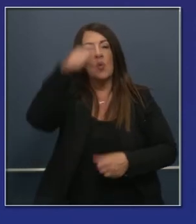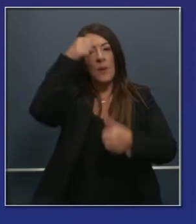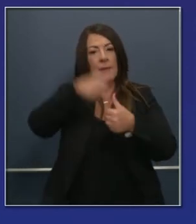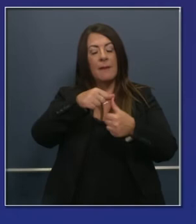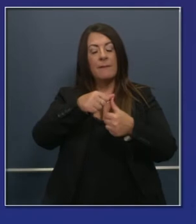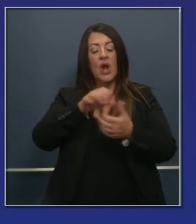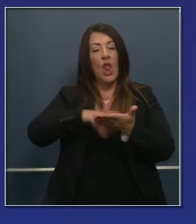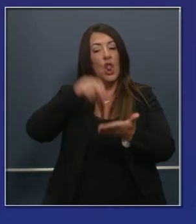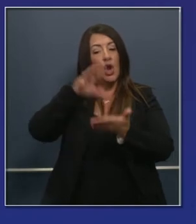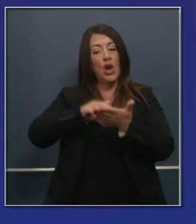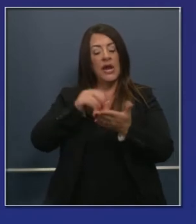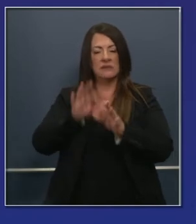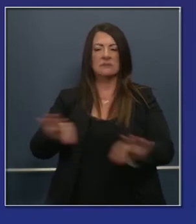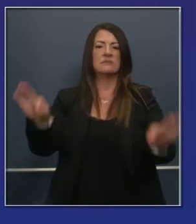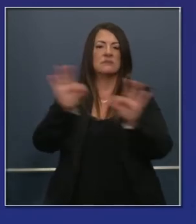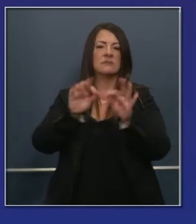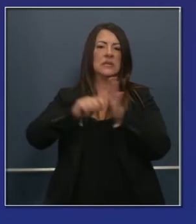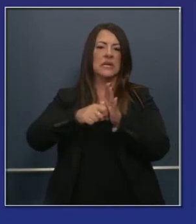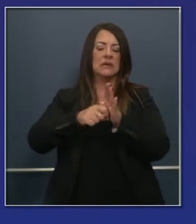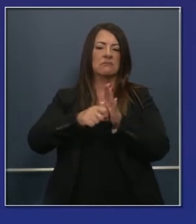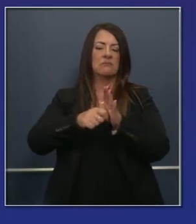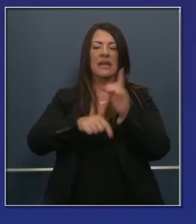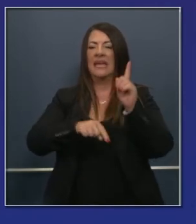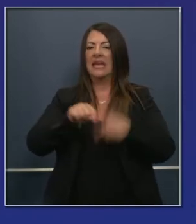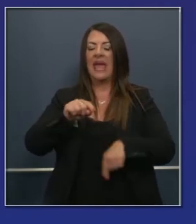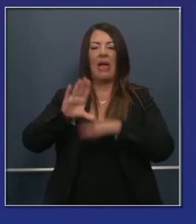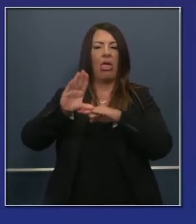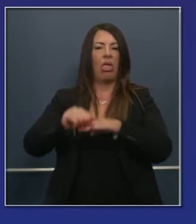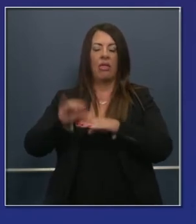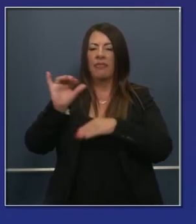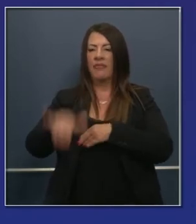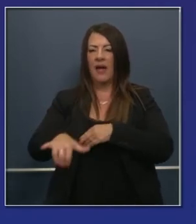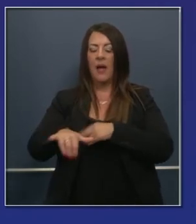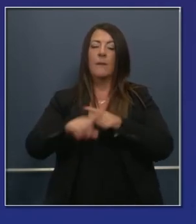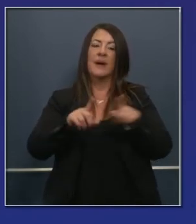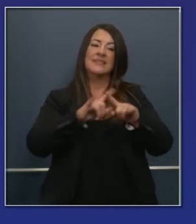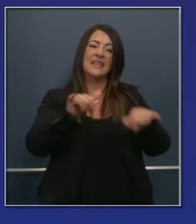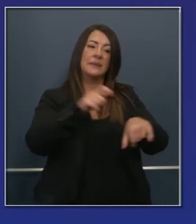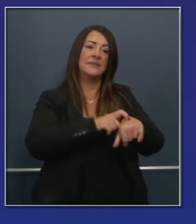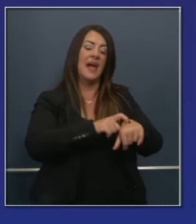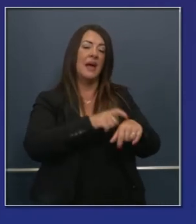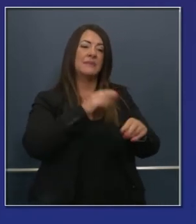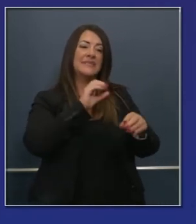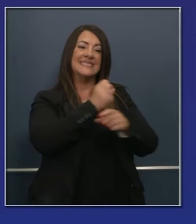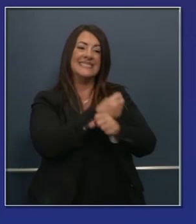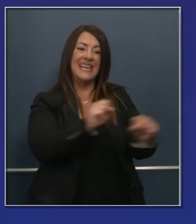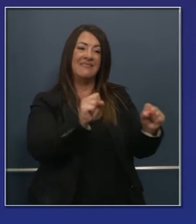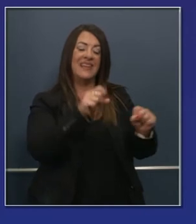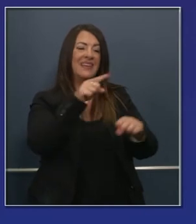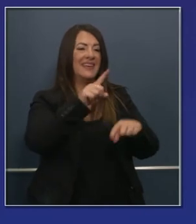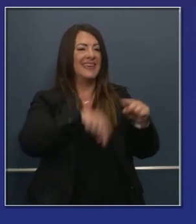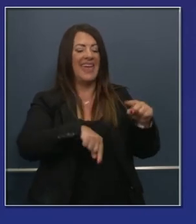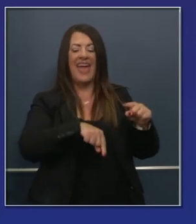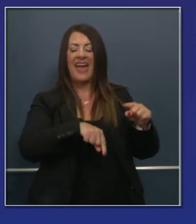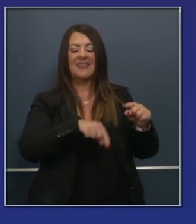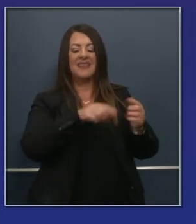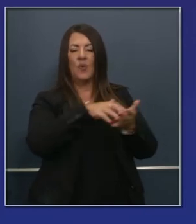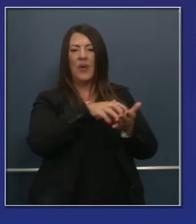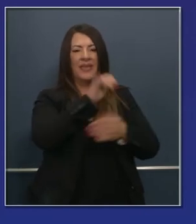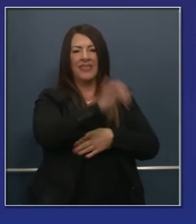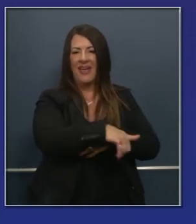final es que el aprendizaje no es negociable, pero tampoco lo es la seguridad. Con eso, brevemente quiero